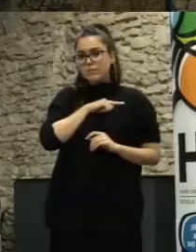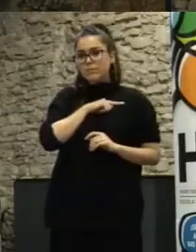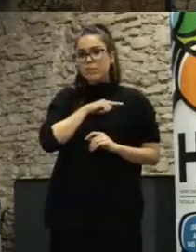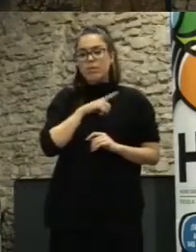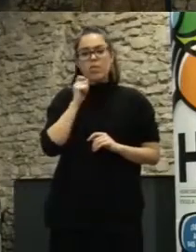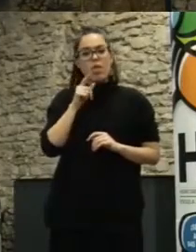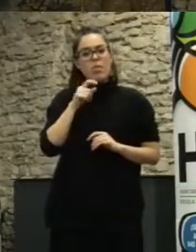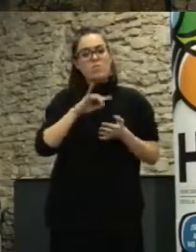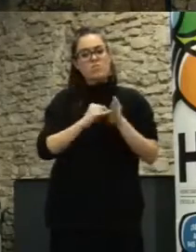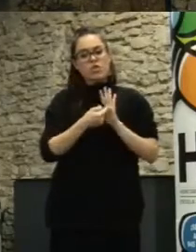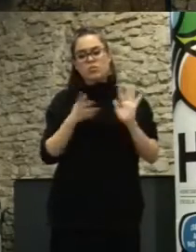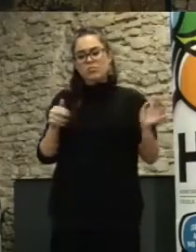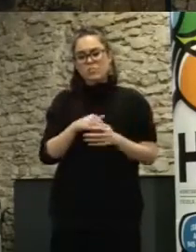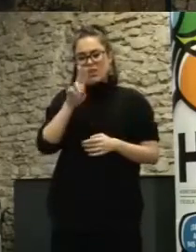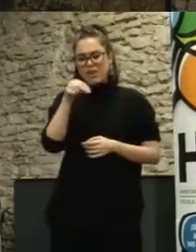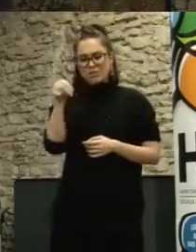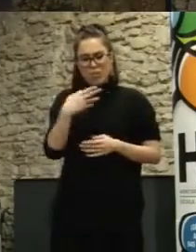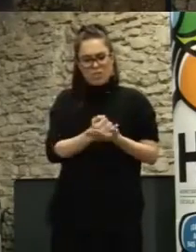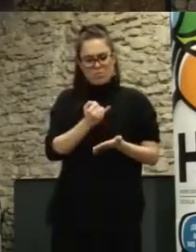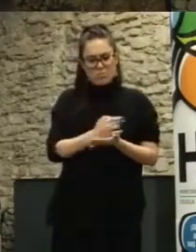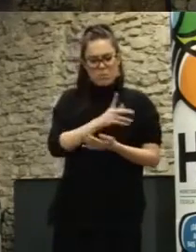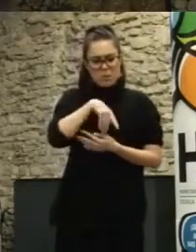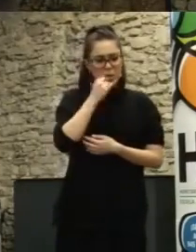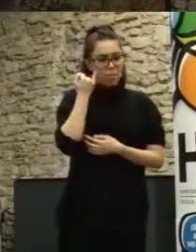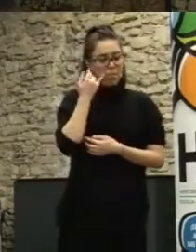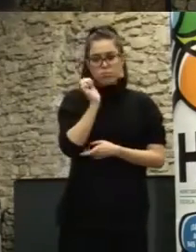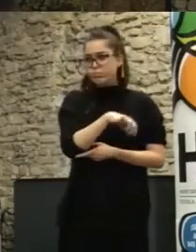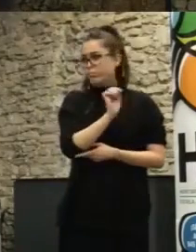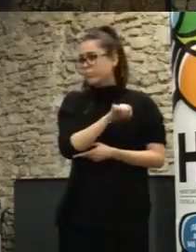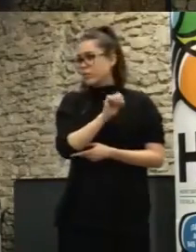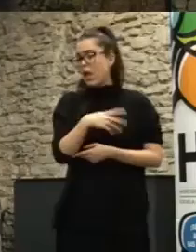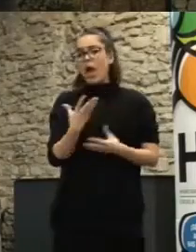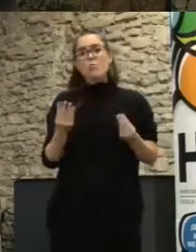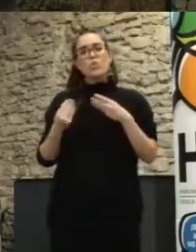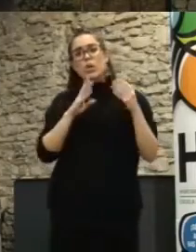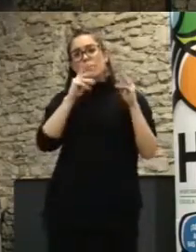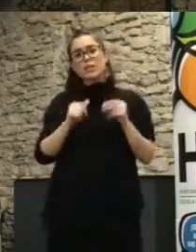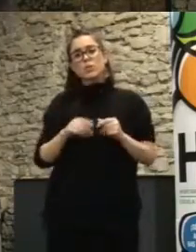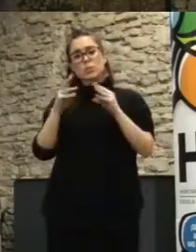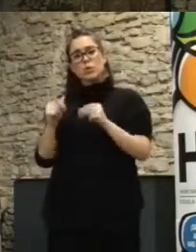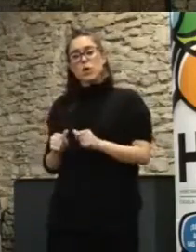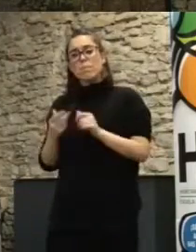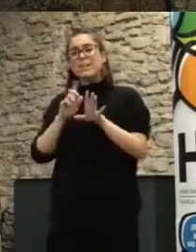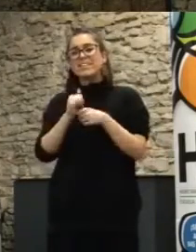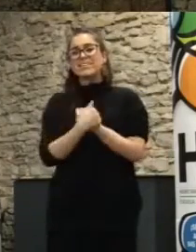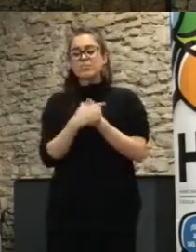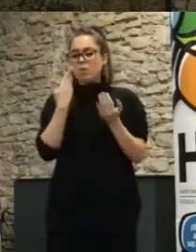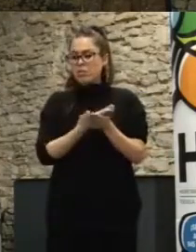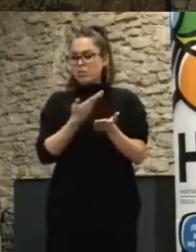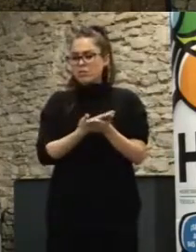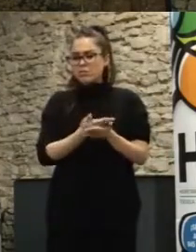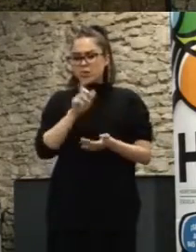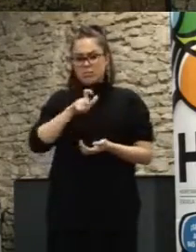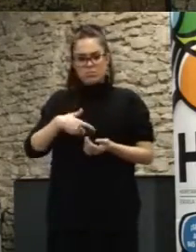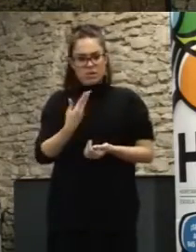cuenta los resultados previos ya hay estudios sobre presupuestos participativos que nos demostraban que la gente estaba muy